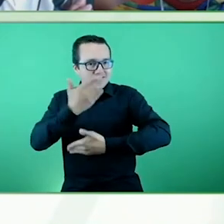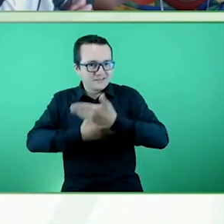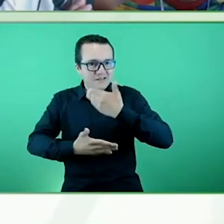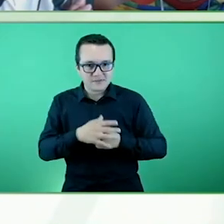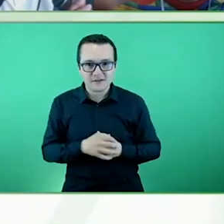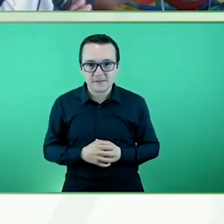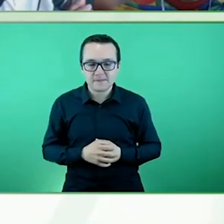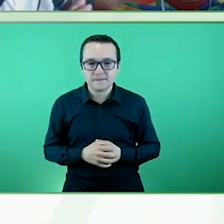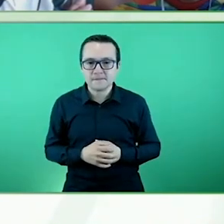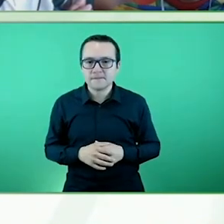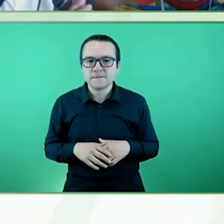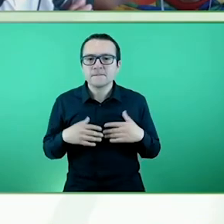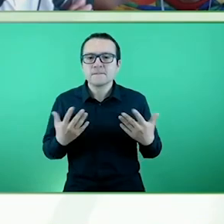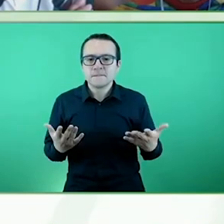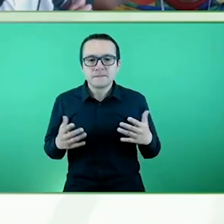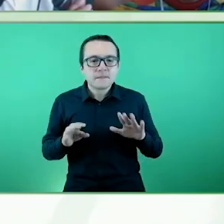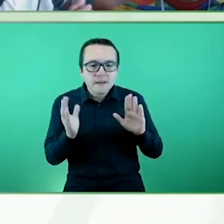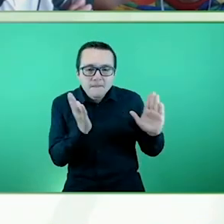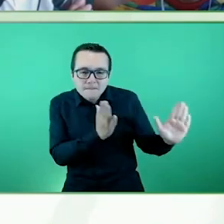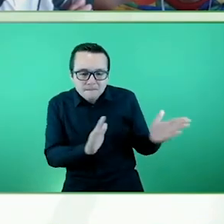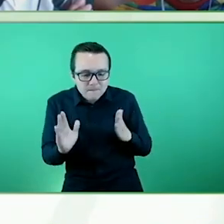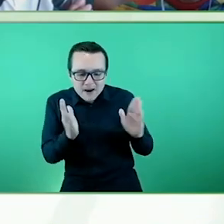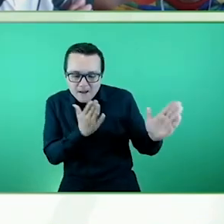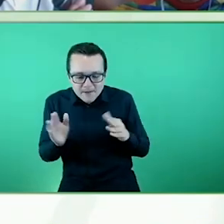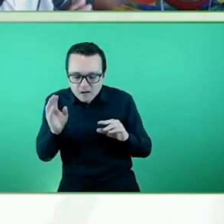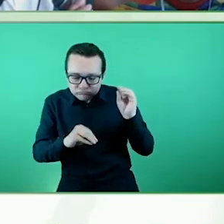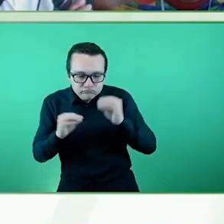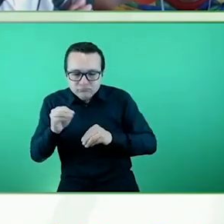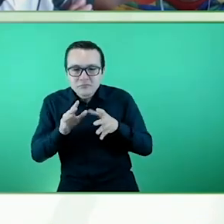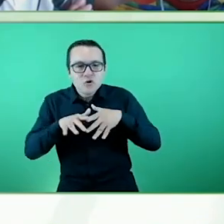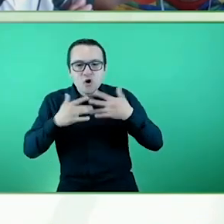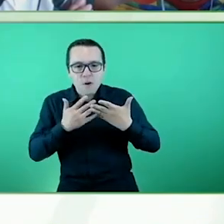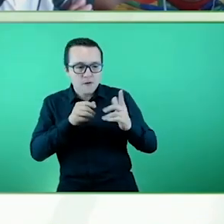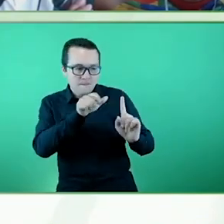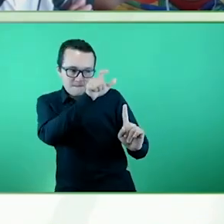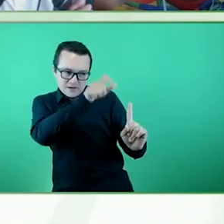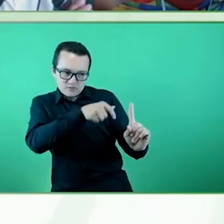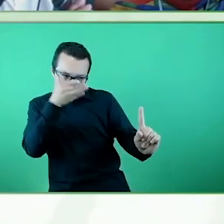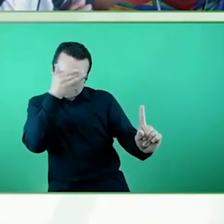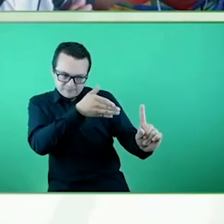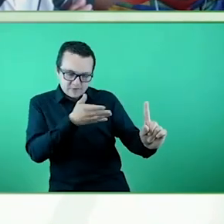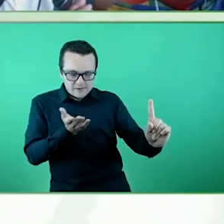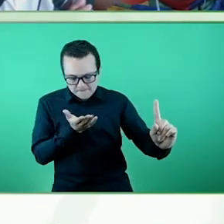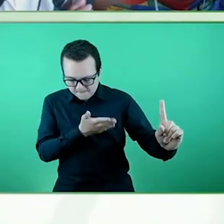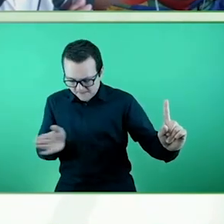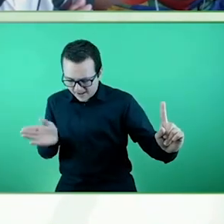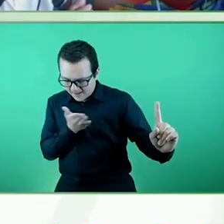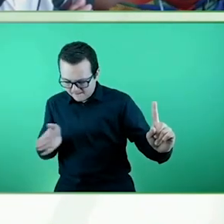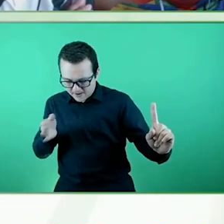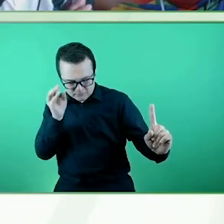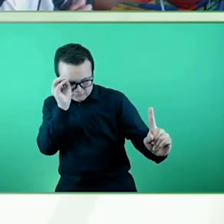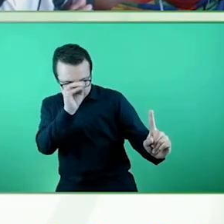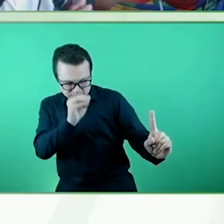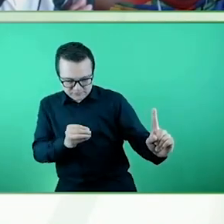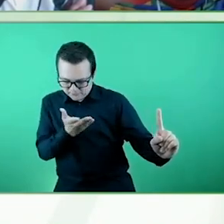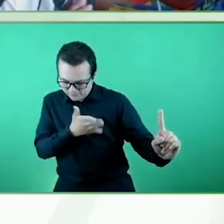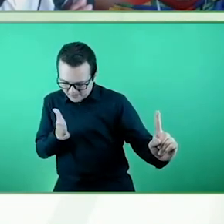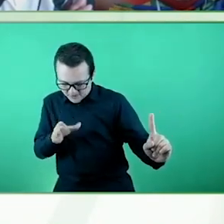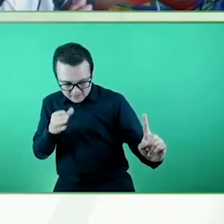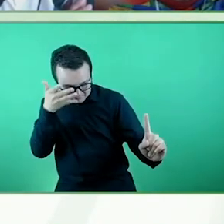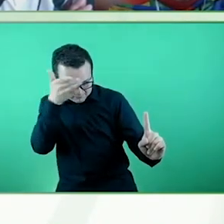la planeación centrada en la persona, desarrollado programas individualizados y sobre todo la